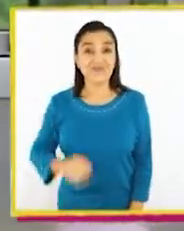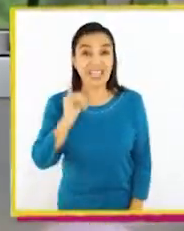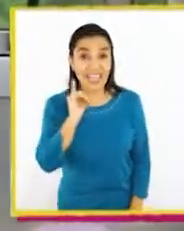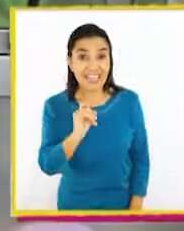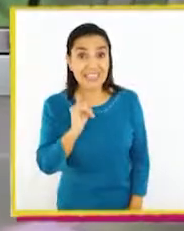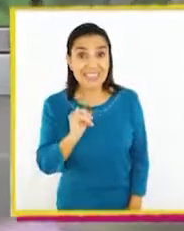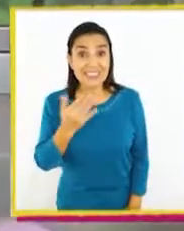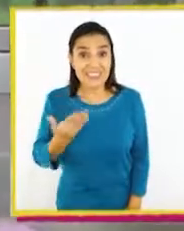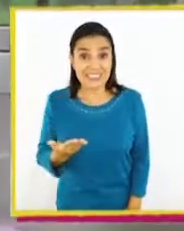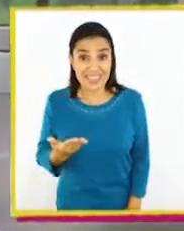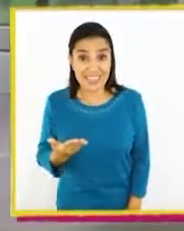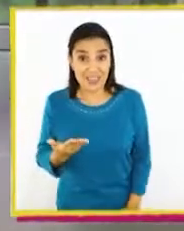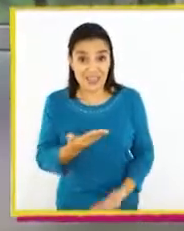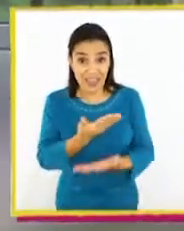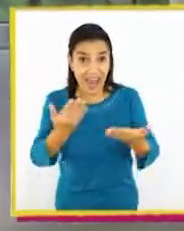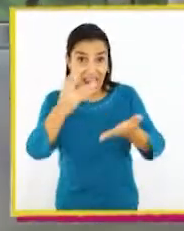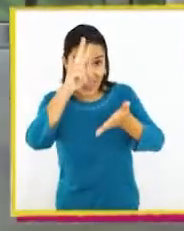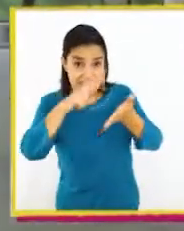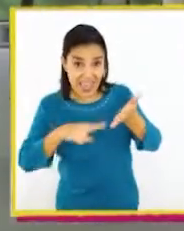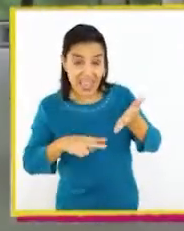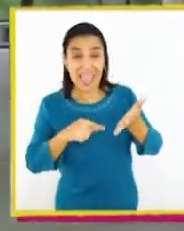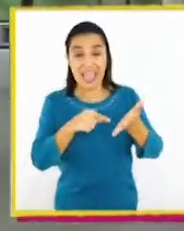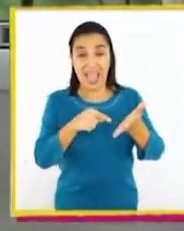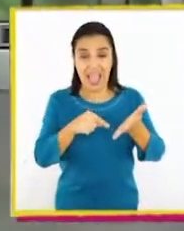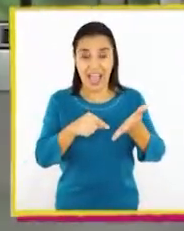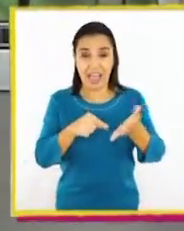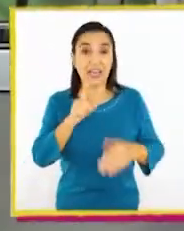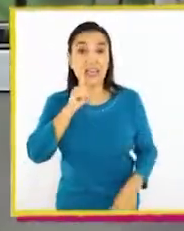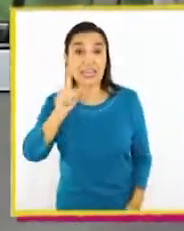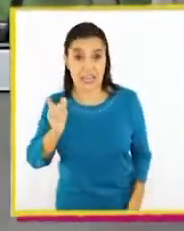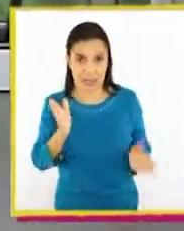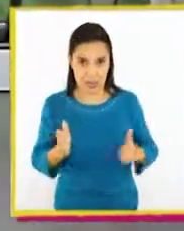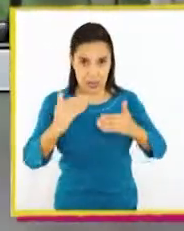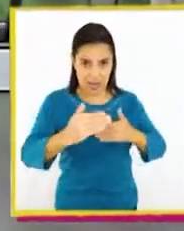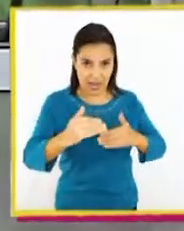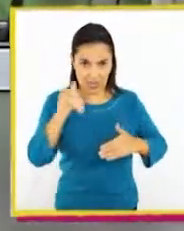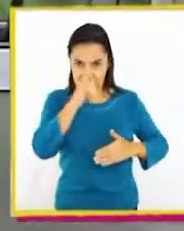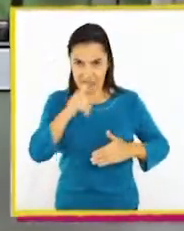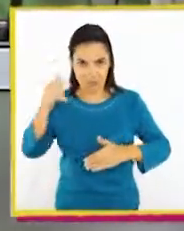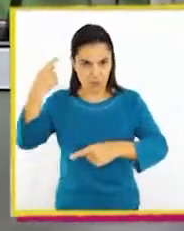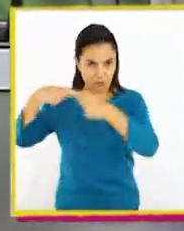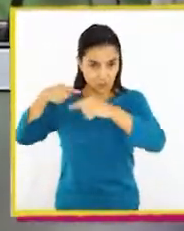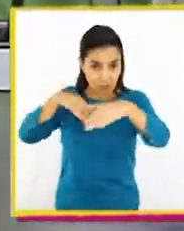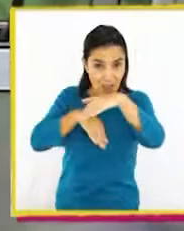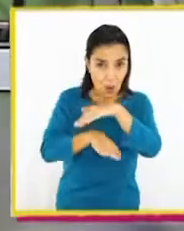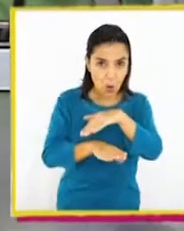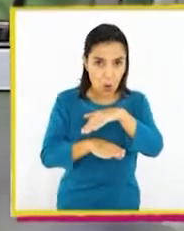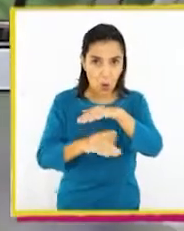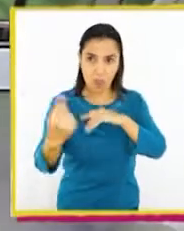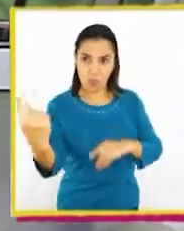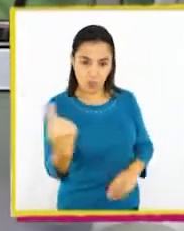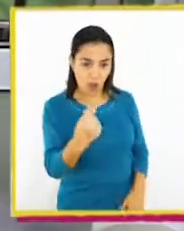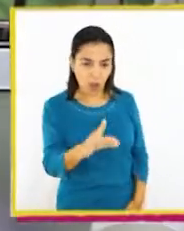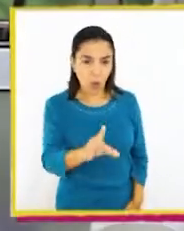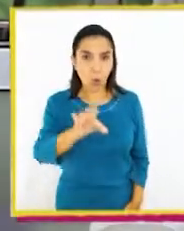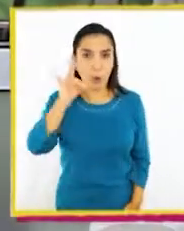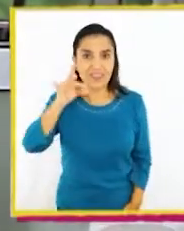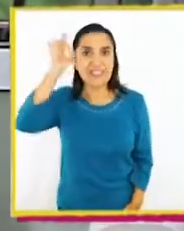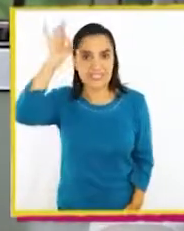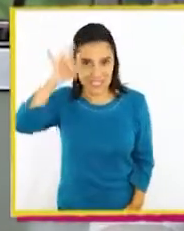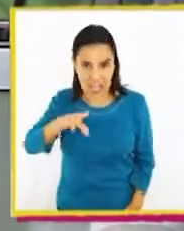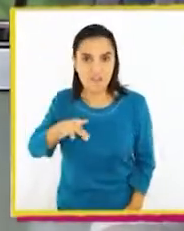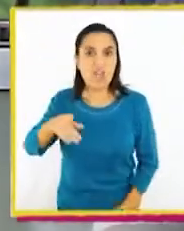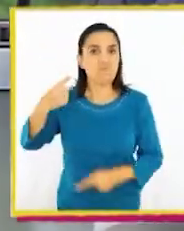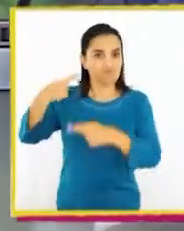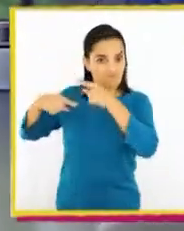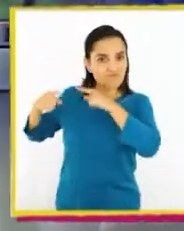Sí, para que lo lean. Quien encuentre mi cápsula del tiempo va a saber qué estaba pasando en el mundo cuando